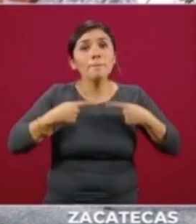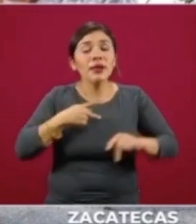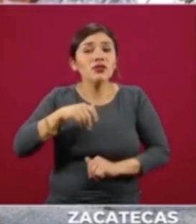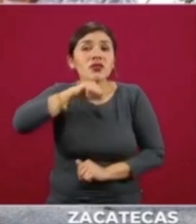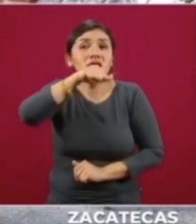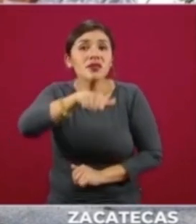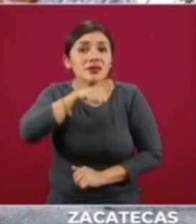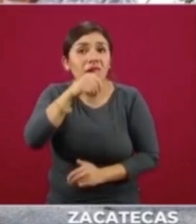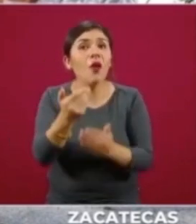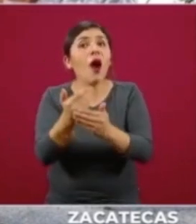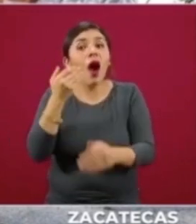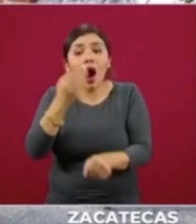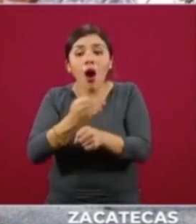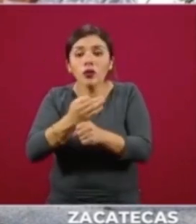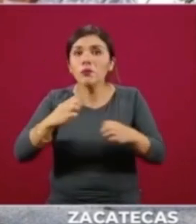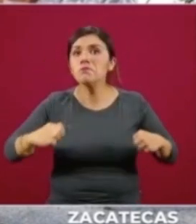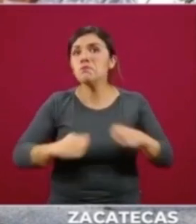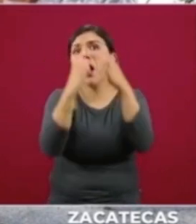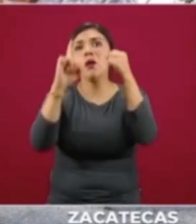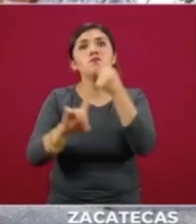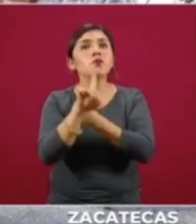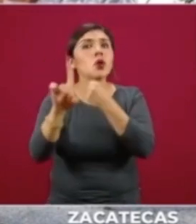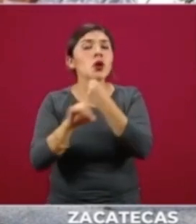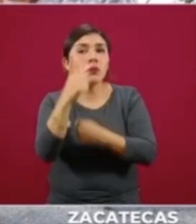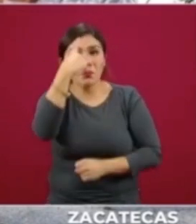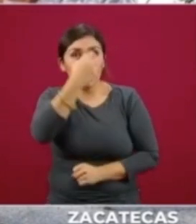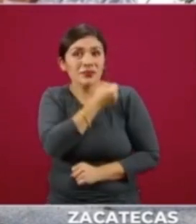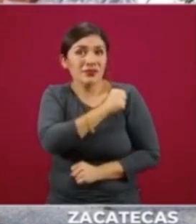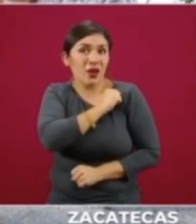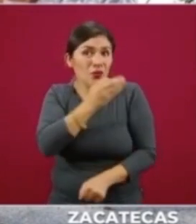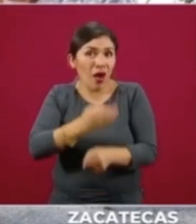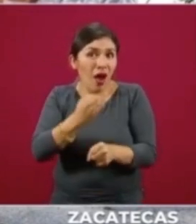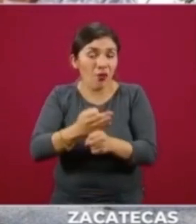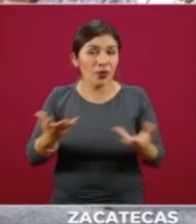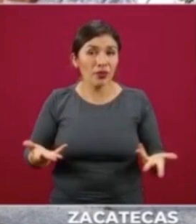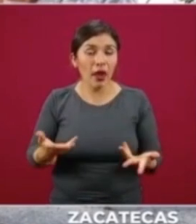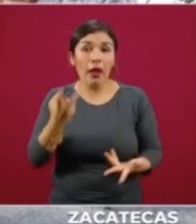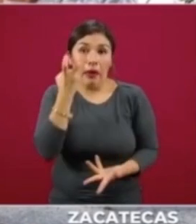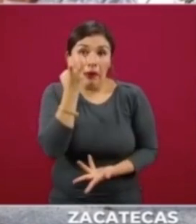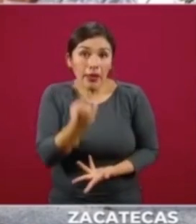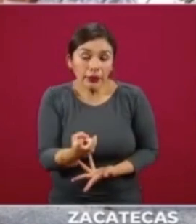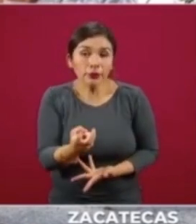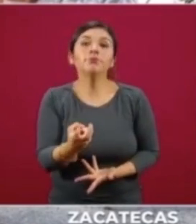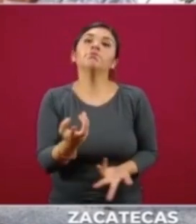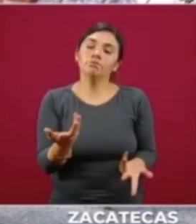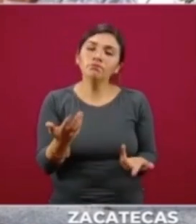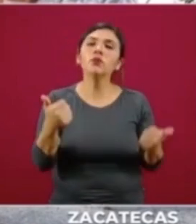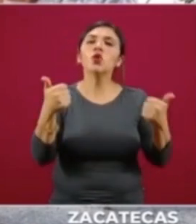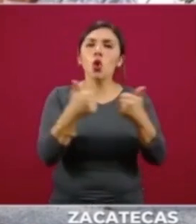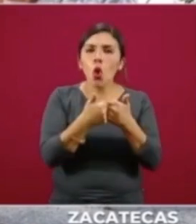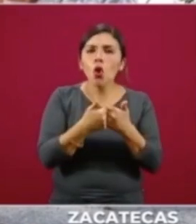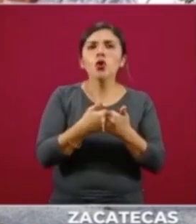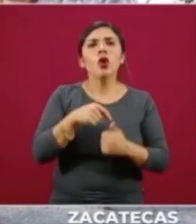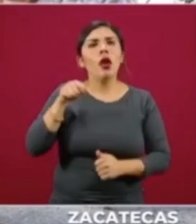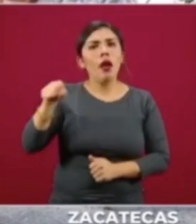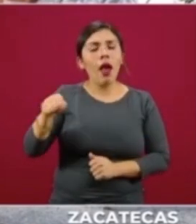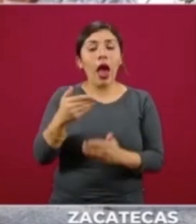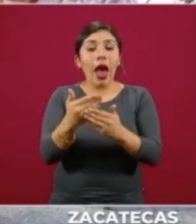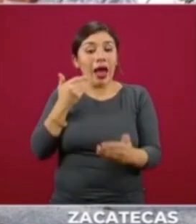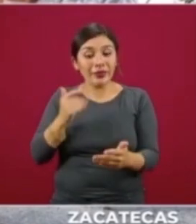mayores ante la situación de emergencia sanitaria que vivimos. De tal manera que a través de este